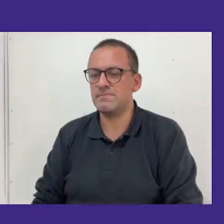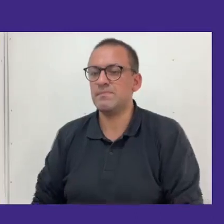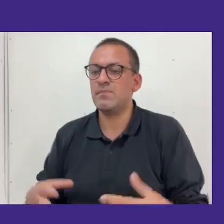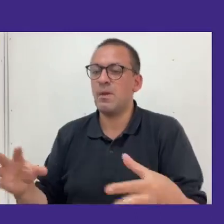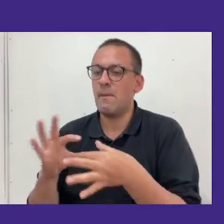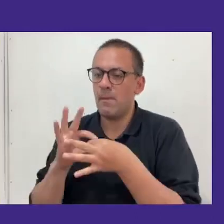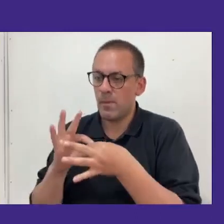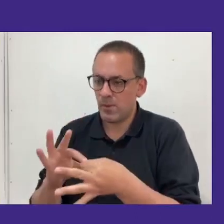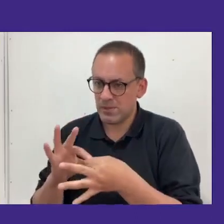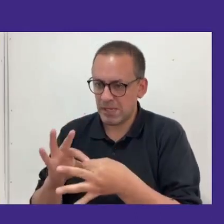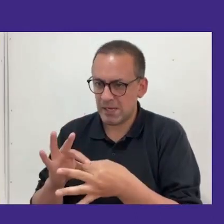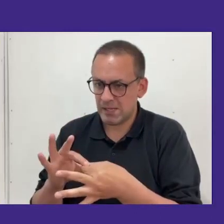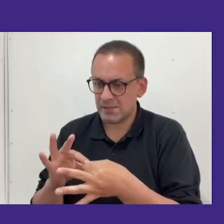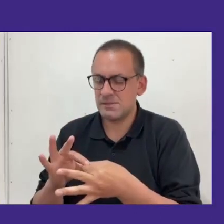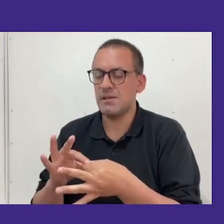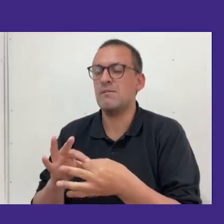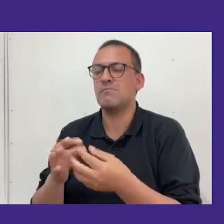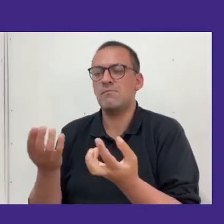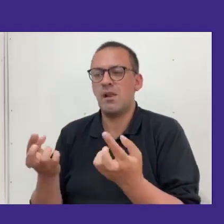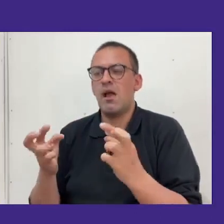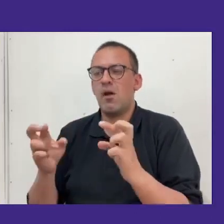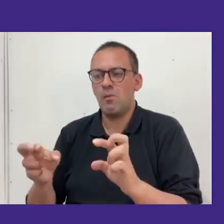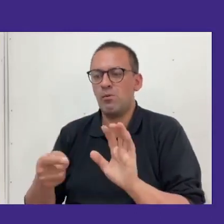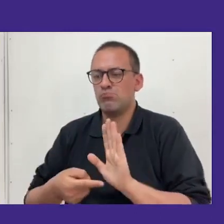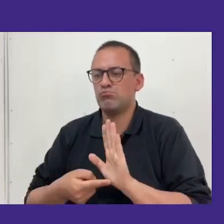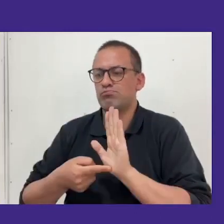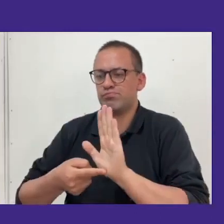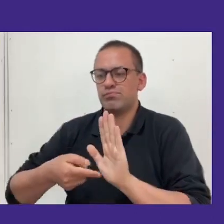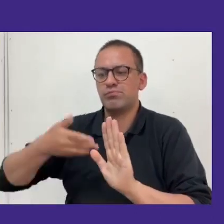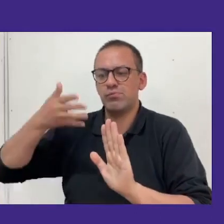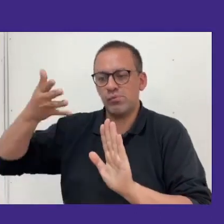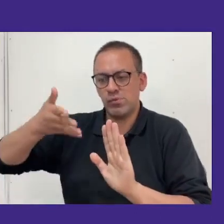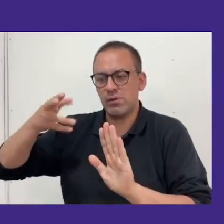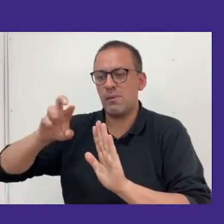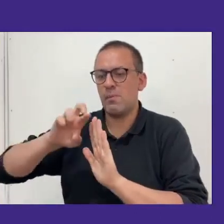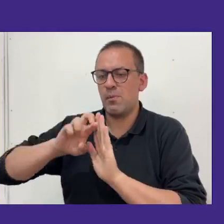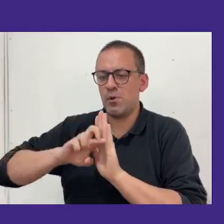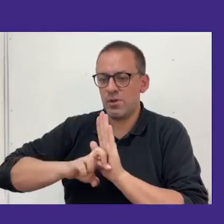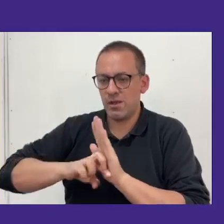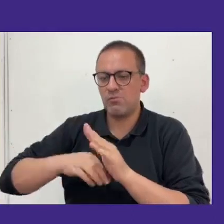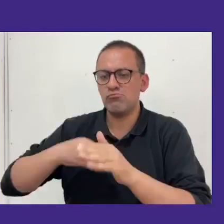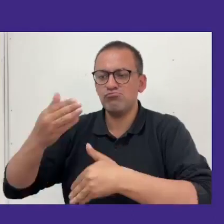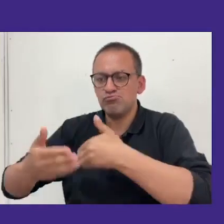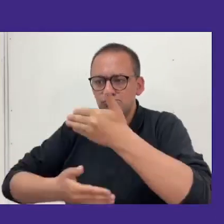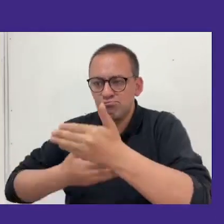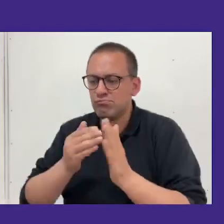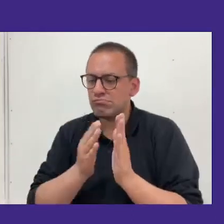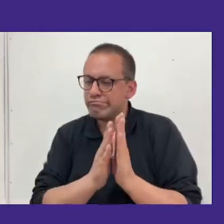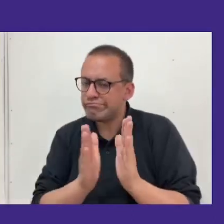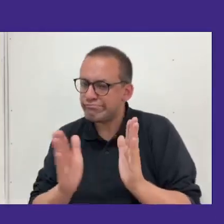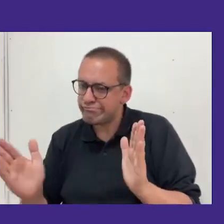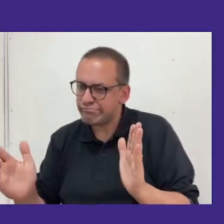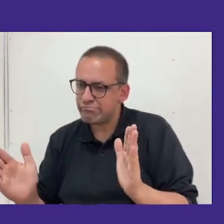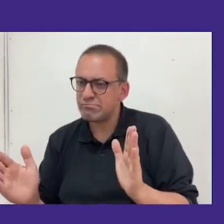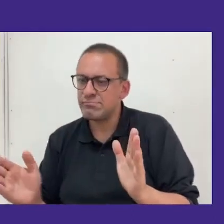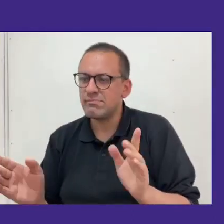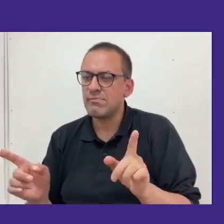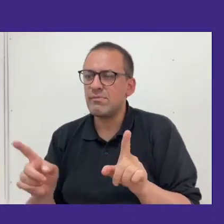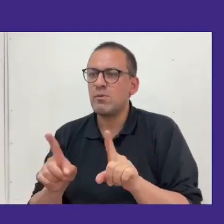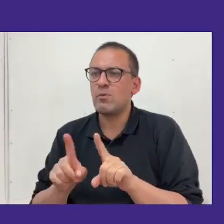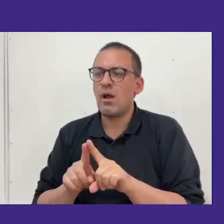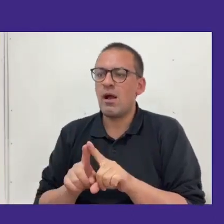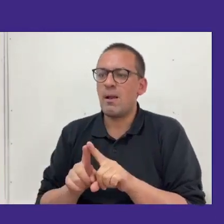agradezco mucho toda la atención la oportunidad de exponer nuestro proyecto como ha sido toda esta trayectoria que en algún